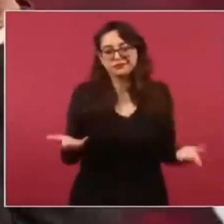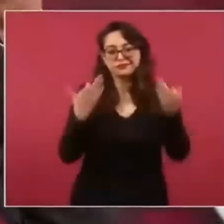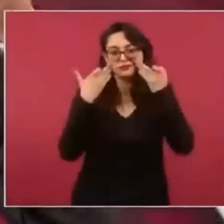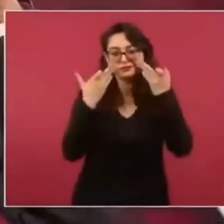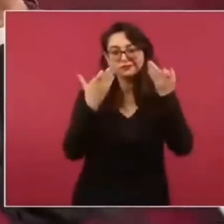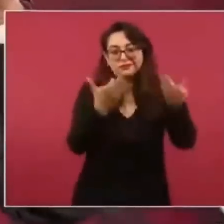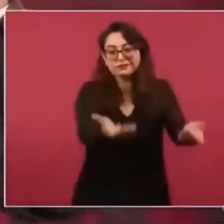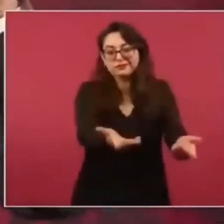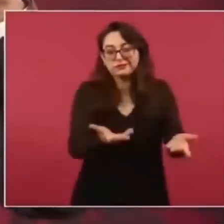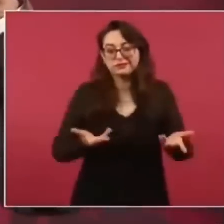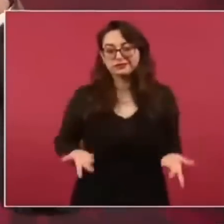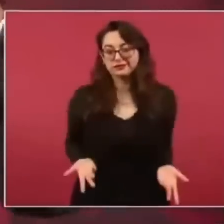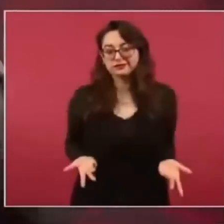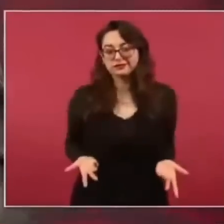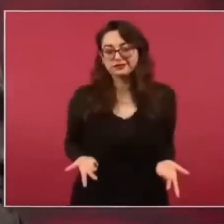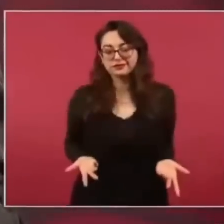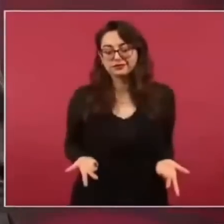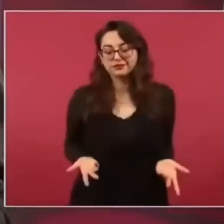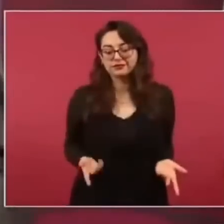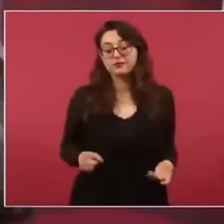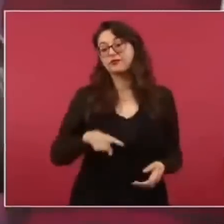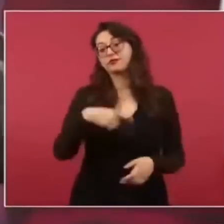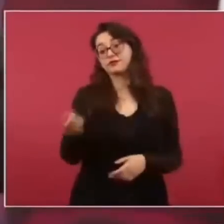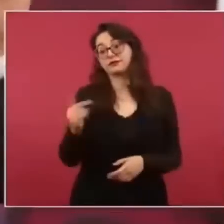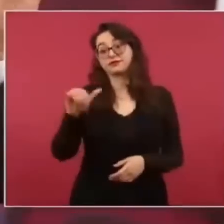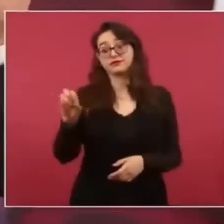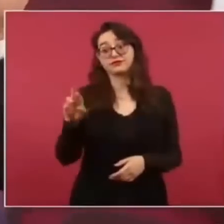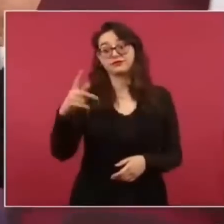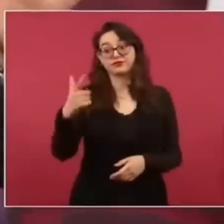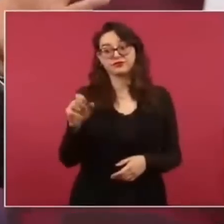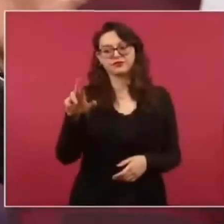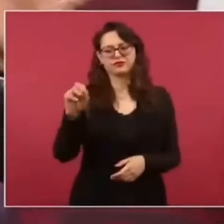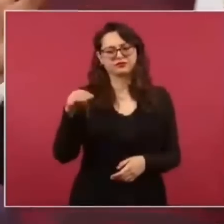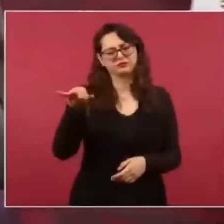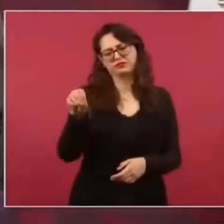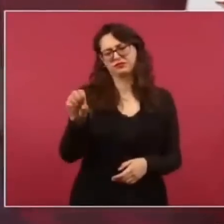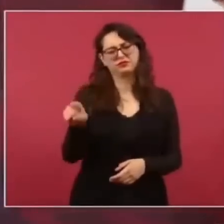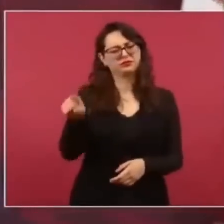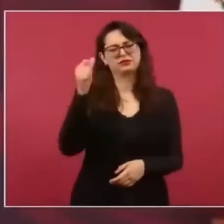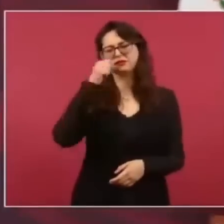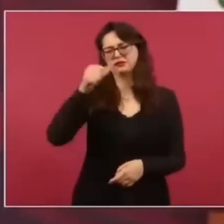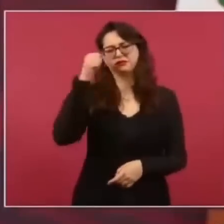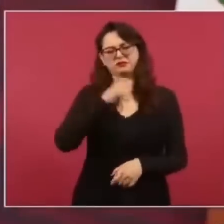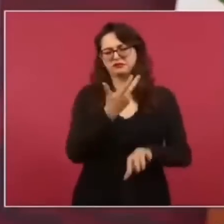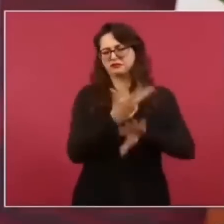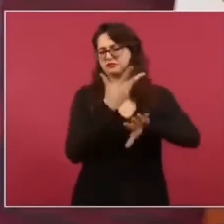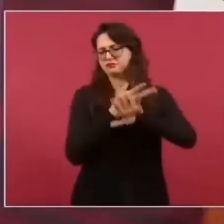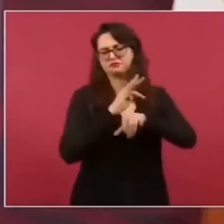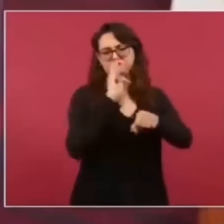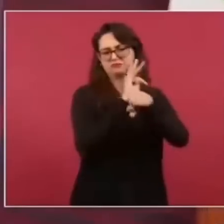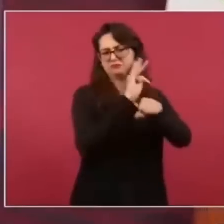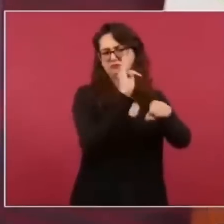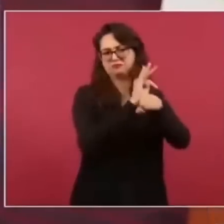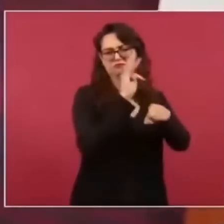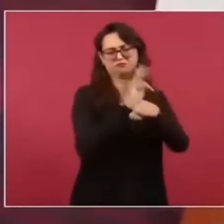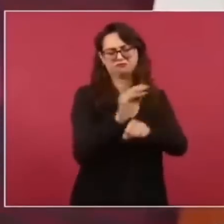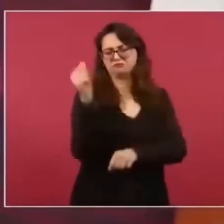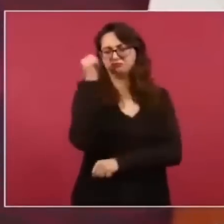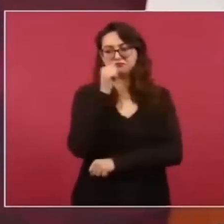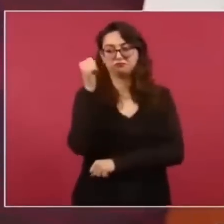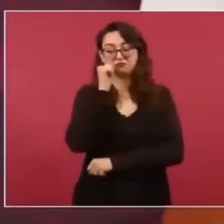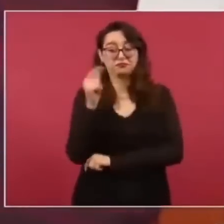aparentaba ser independiente. El proceso,